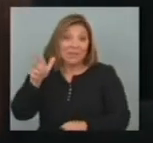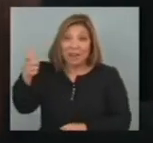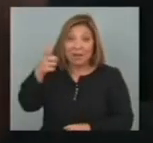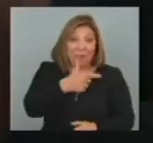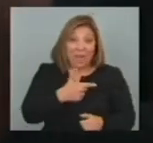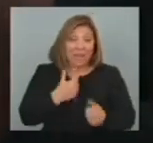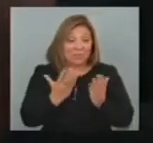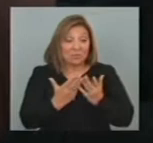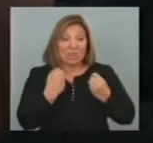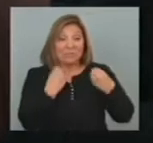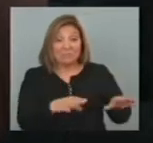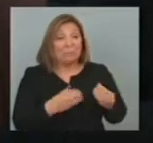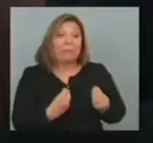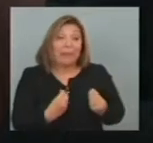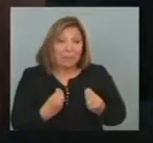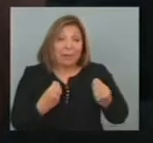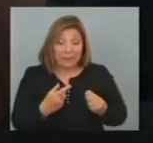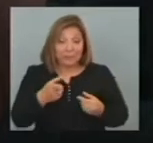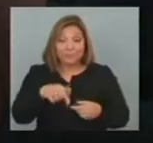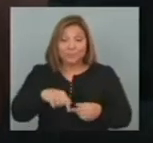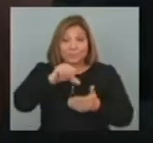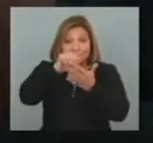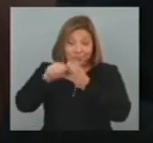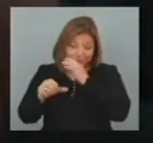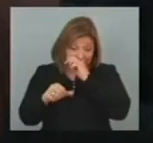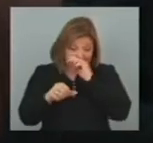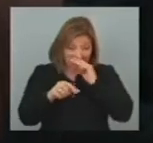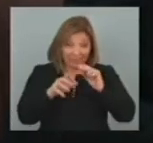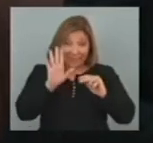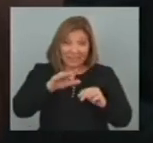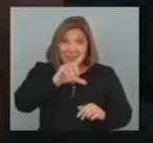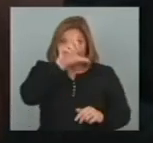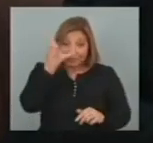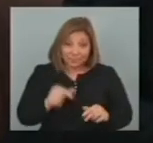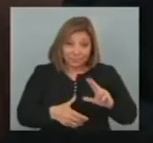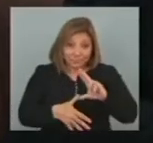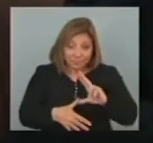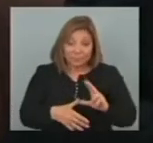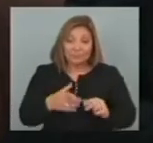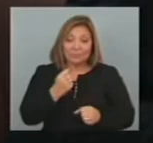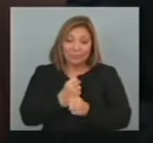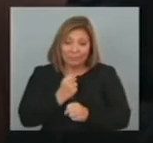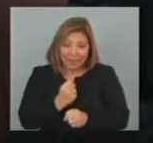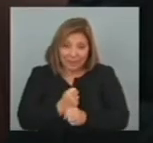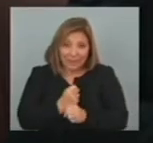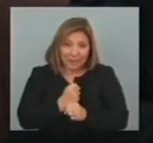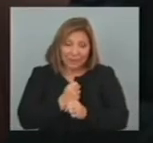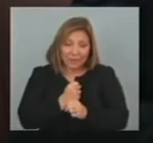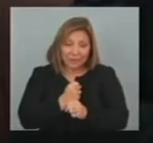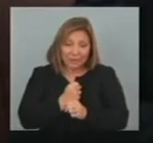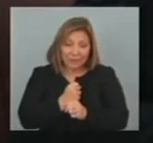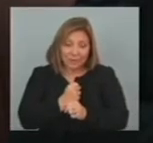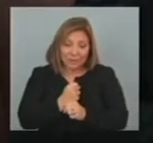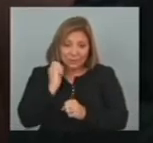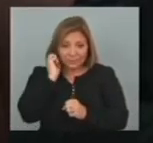Reproducido En otros países De la región Y particularmente Mirado del mundo Del trabajo Son los temas Vinculados A la negociación